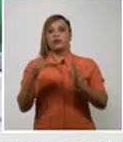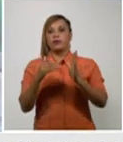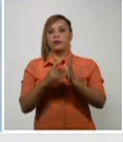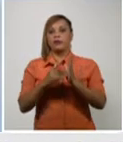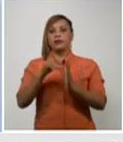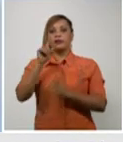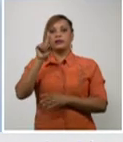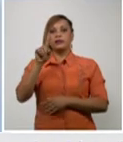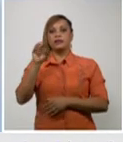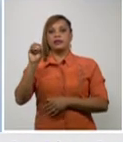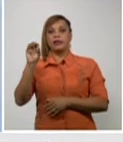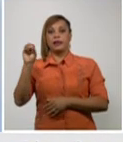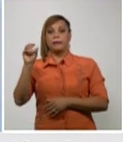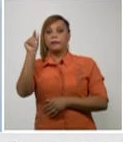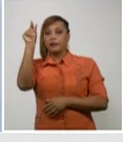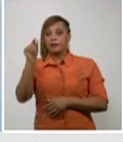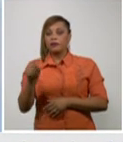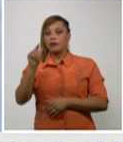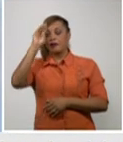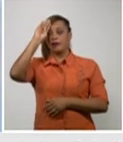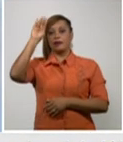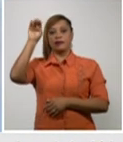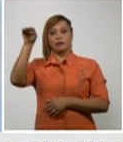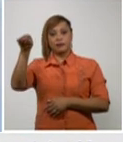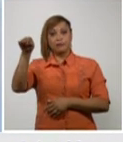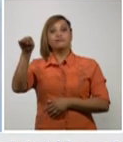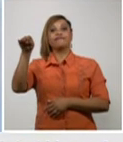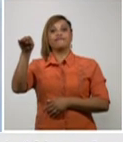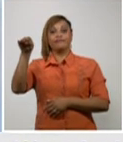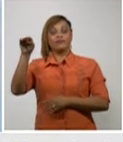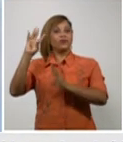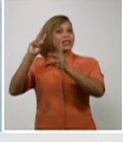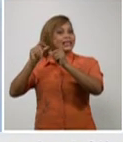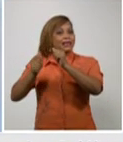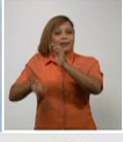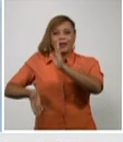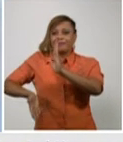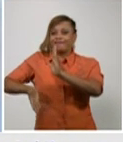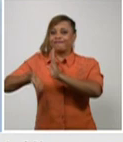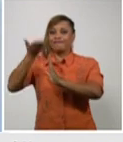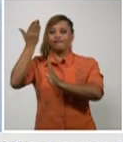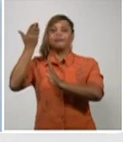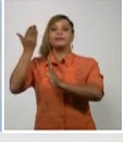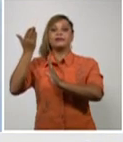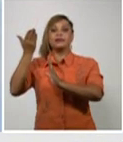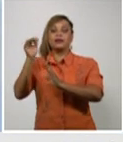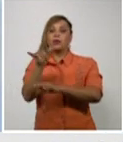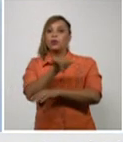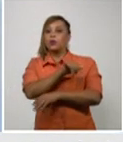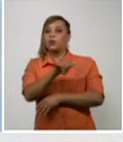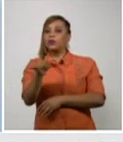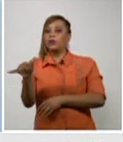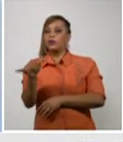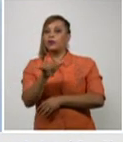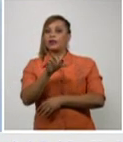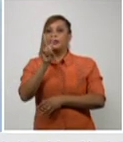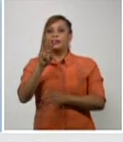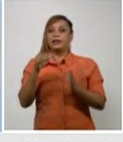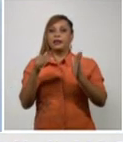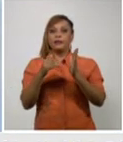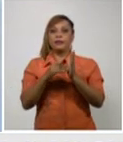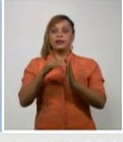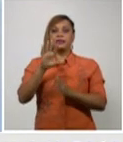pacientes ingresados todavía una cifra elevada con 3.051